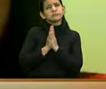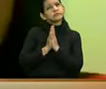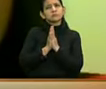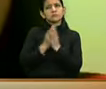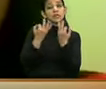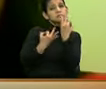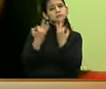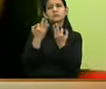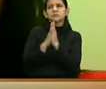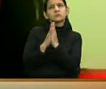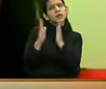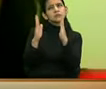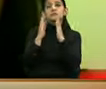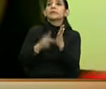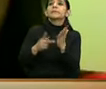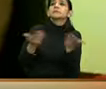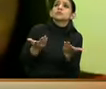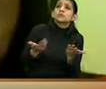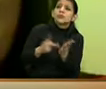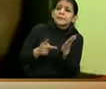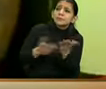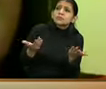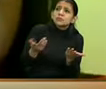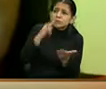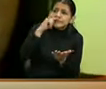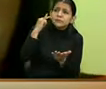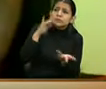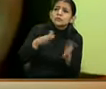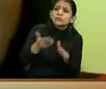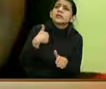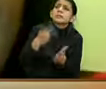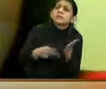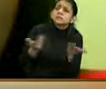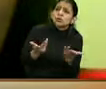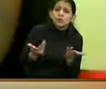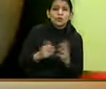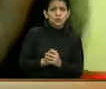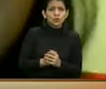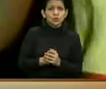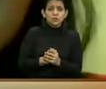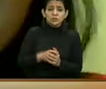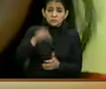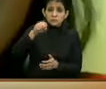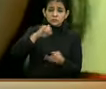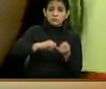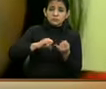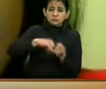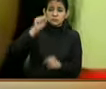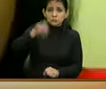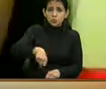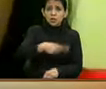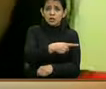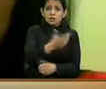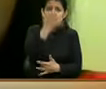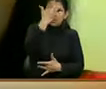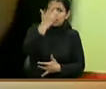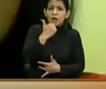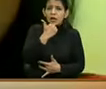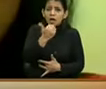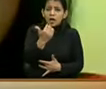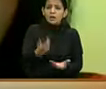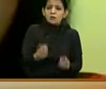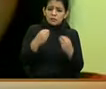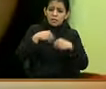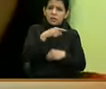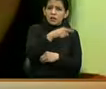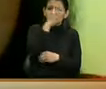explicaciones qué pasó con los niños que fallecieron. La bacteria puede estar ahí, incubada